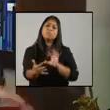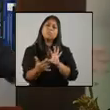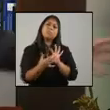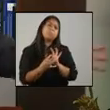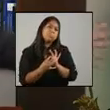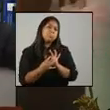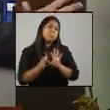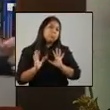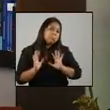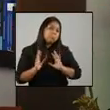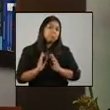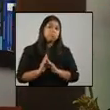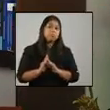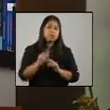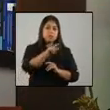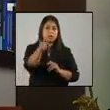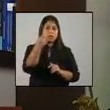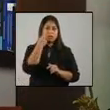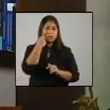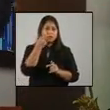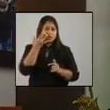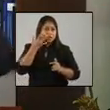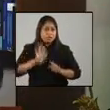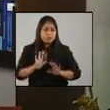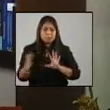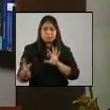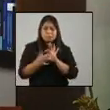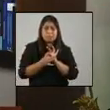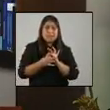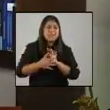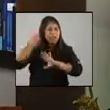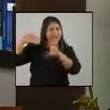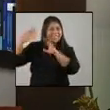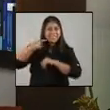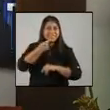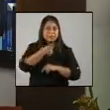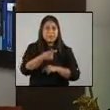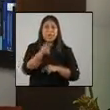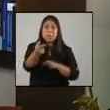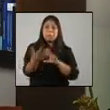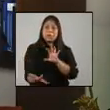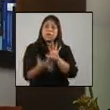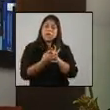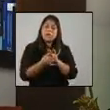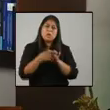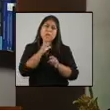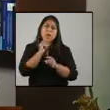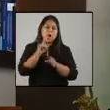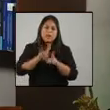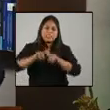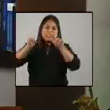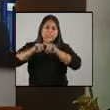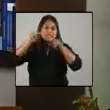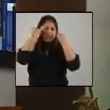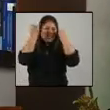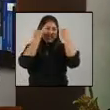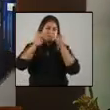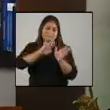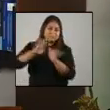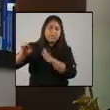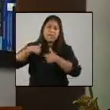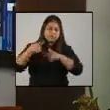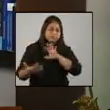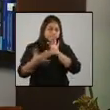¿Y si dejamos atrás nuestras diferencias y nos unimos? Díjese en ese entonces, hoy con más claridad que nunca, les